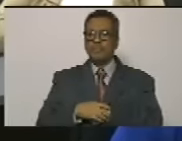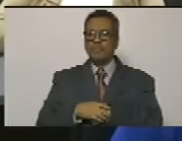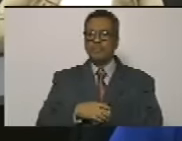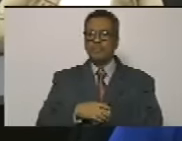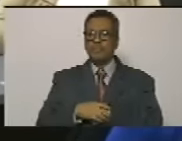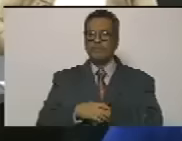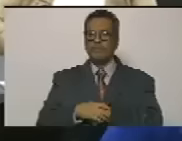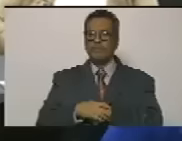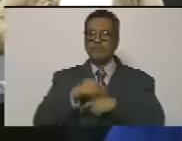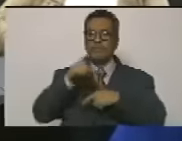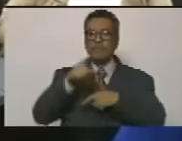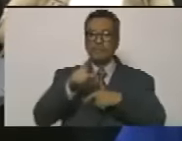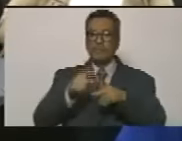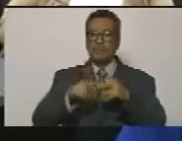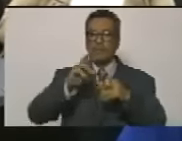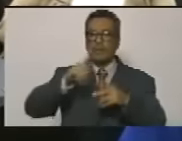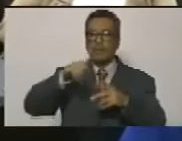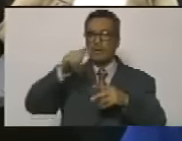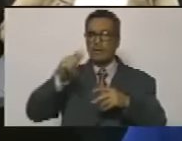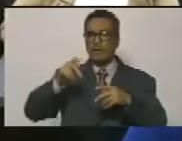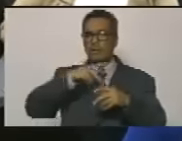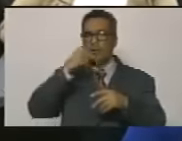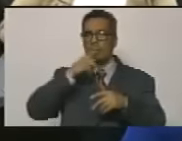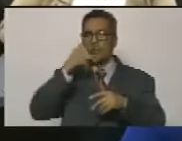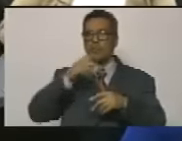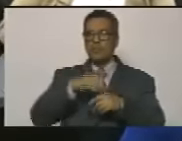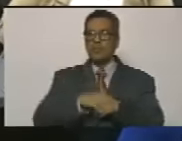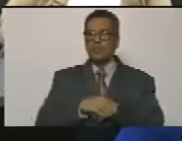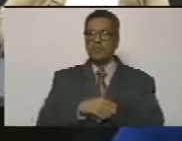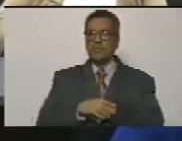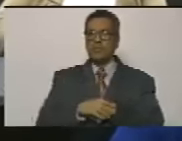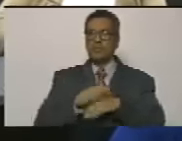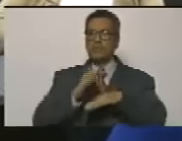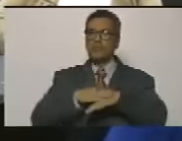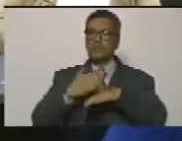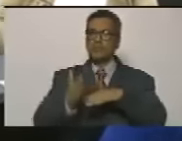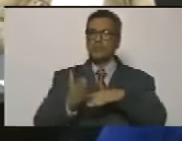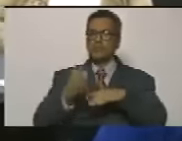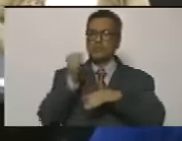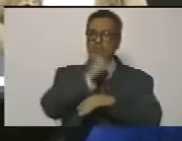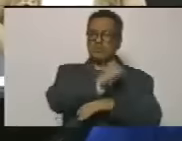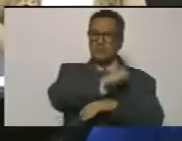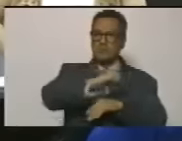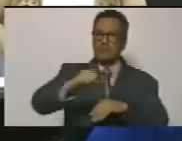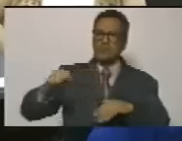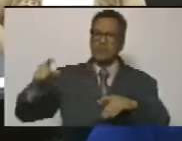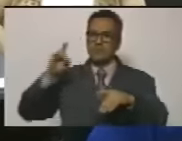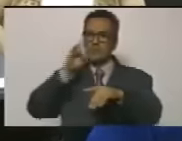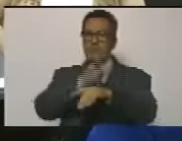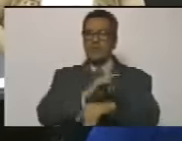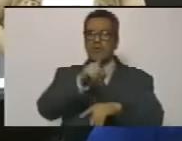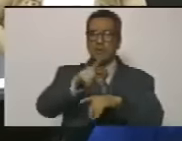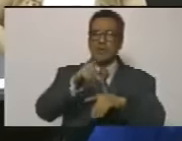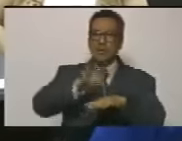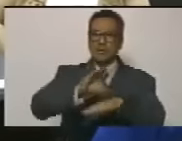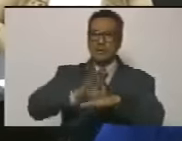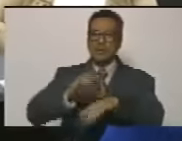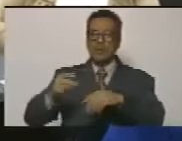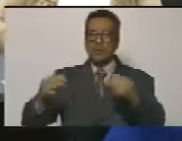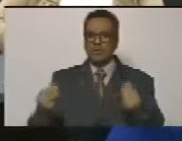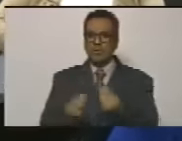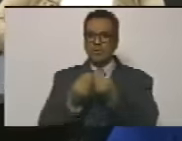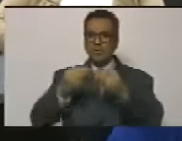vimos que era inviable políticamente porque se traicionó los documentos centrales de la Junta